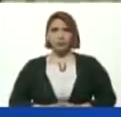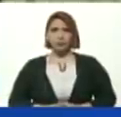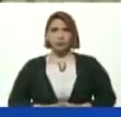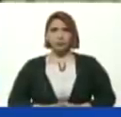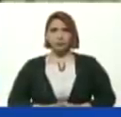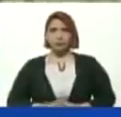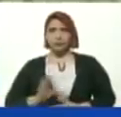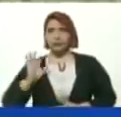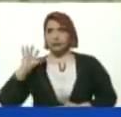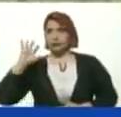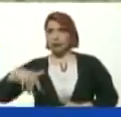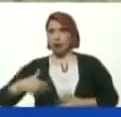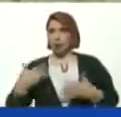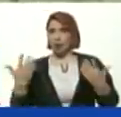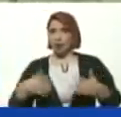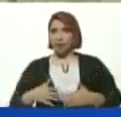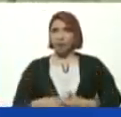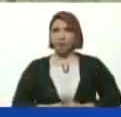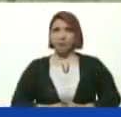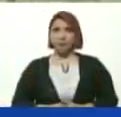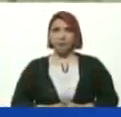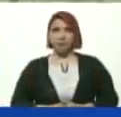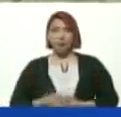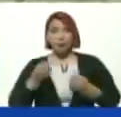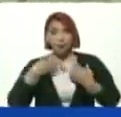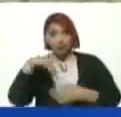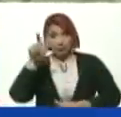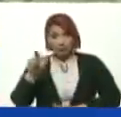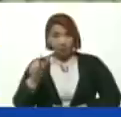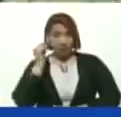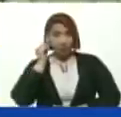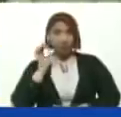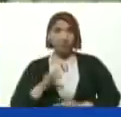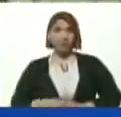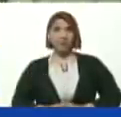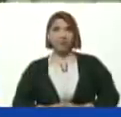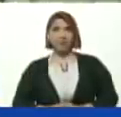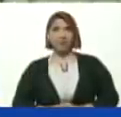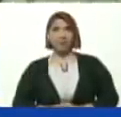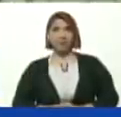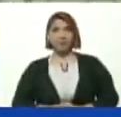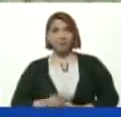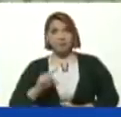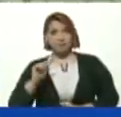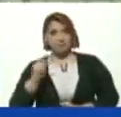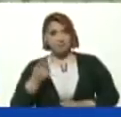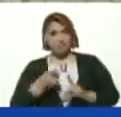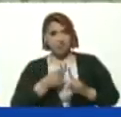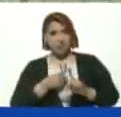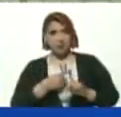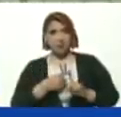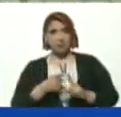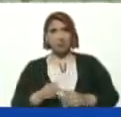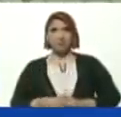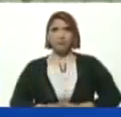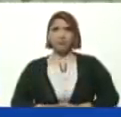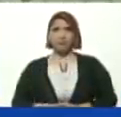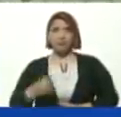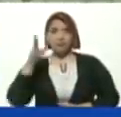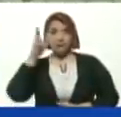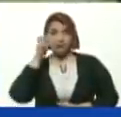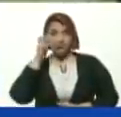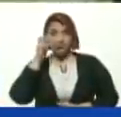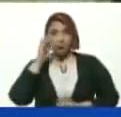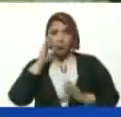Nahuara Bueno María Alejandra Primero Te he escuchado